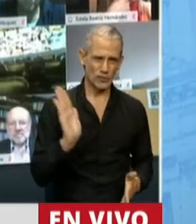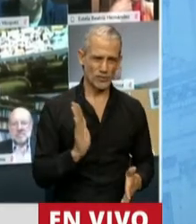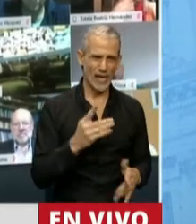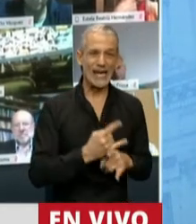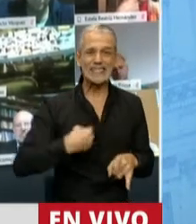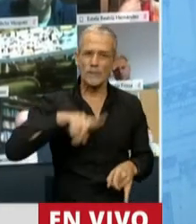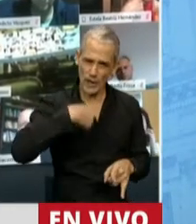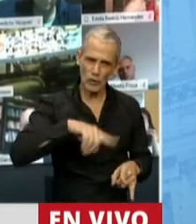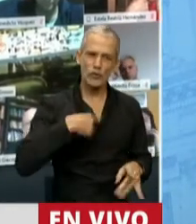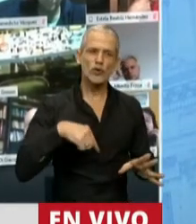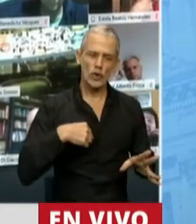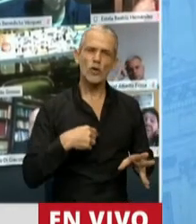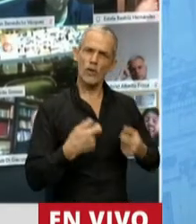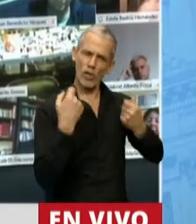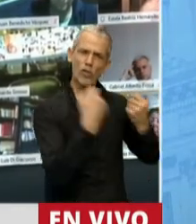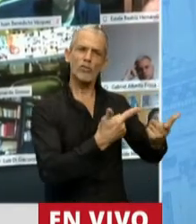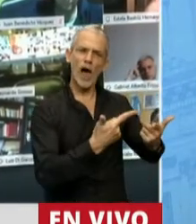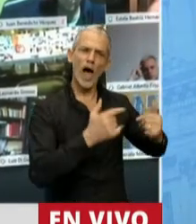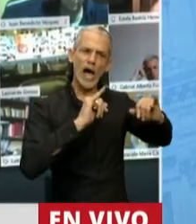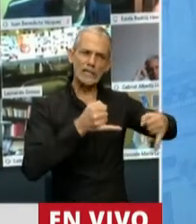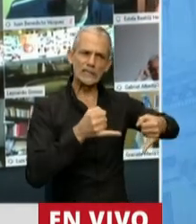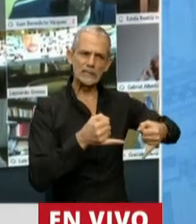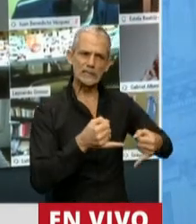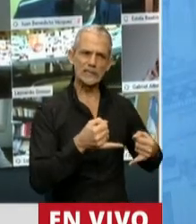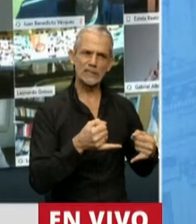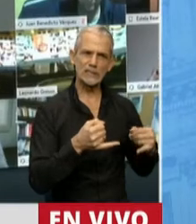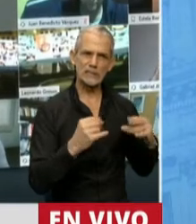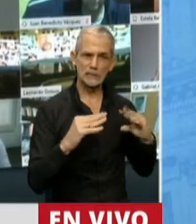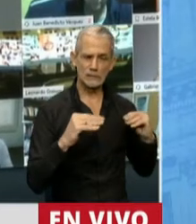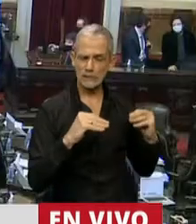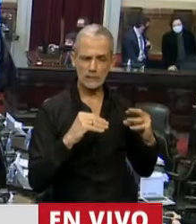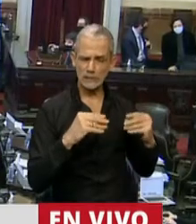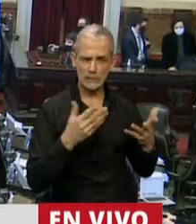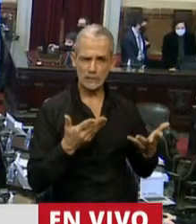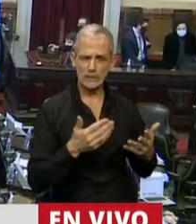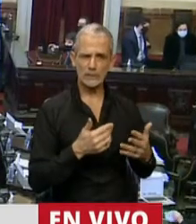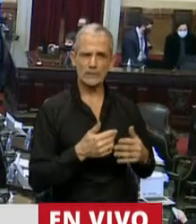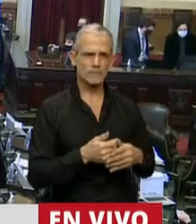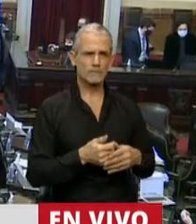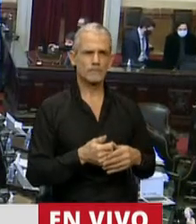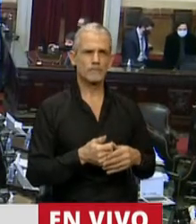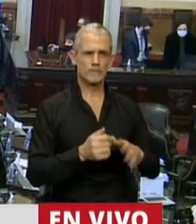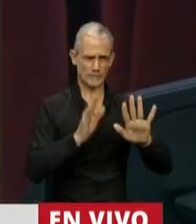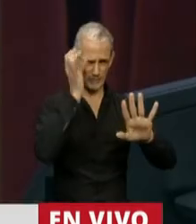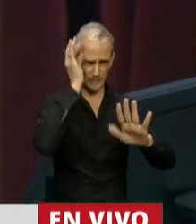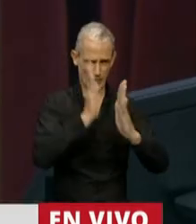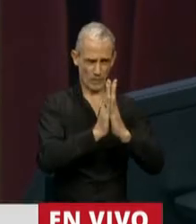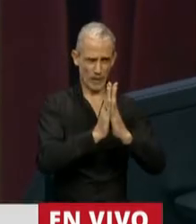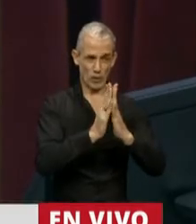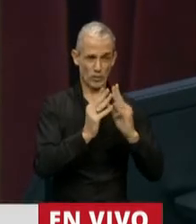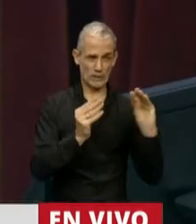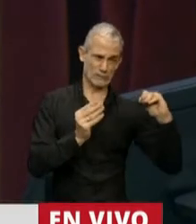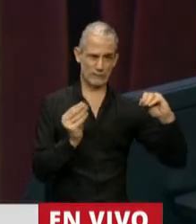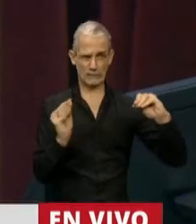somos proclives a que la administración... Un segundo, diputado, que se está